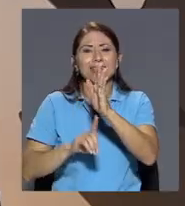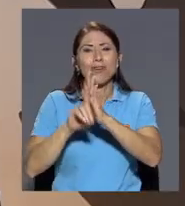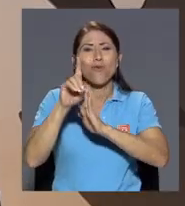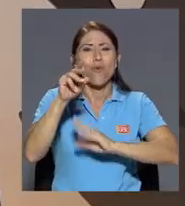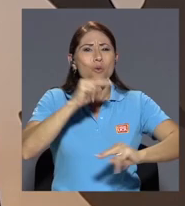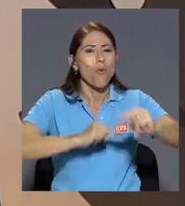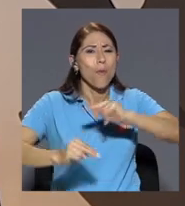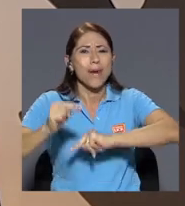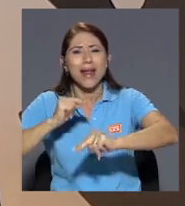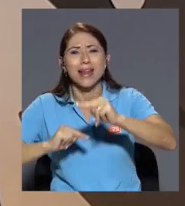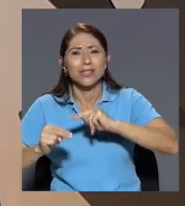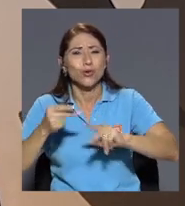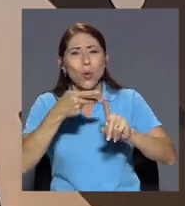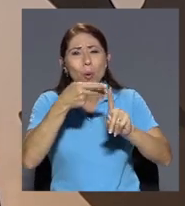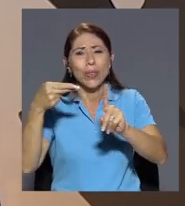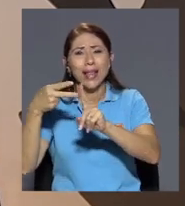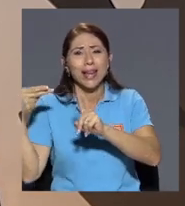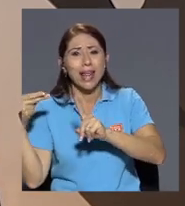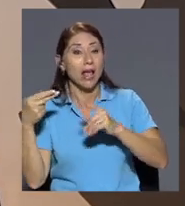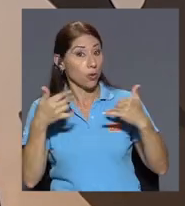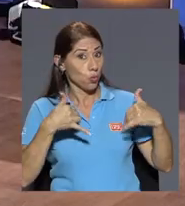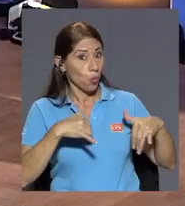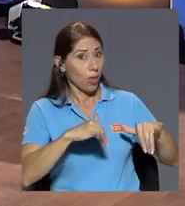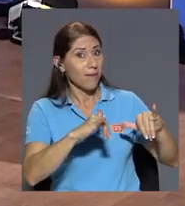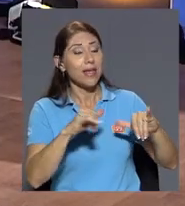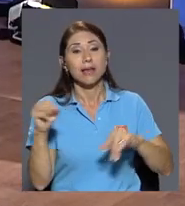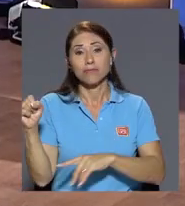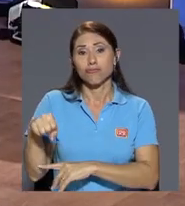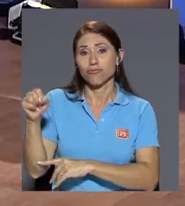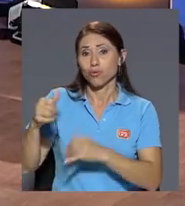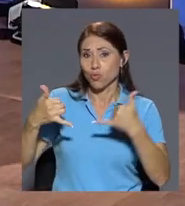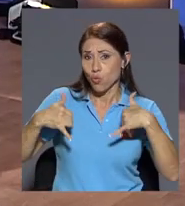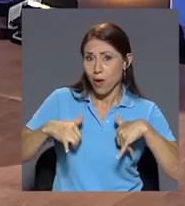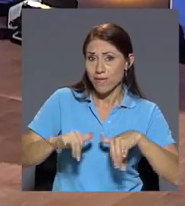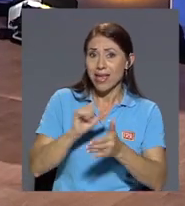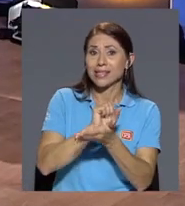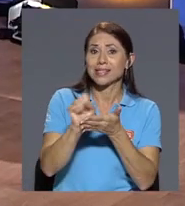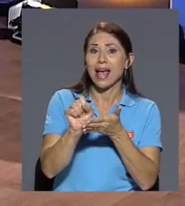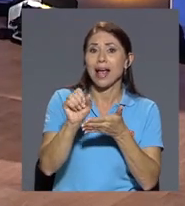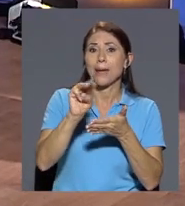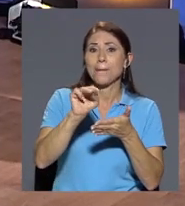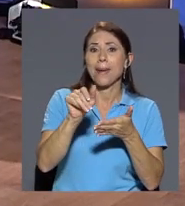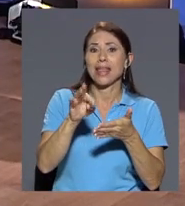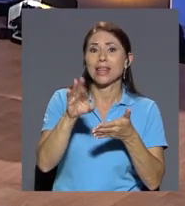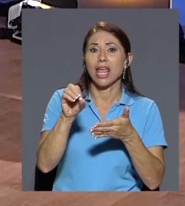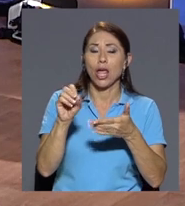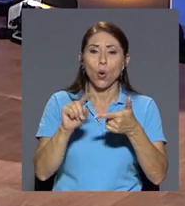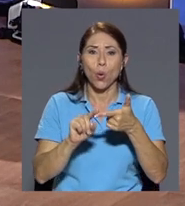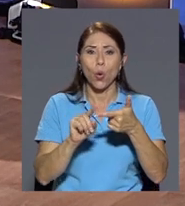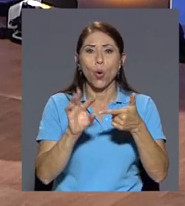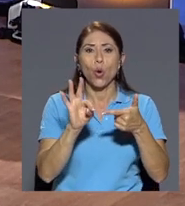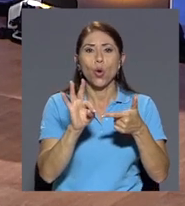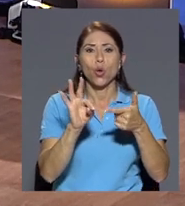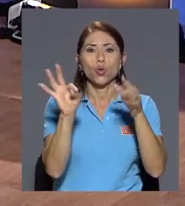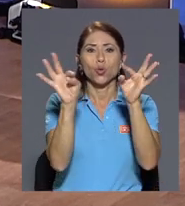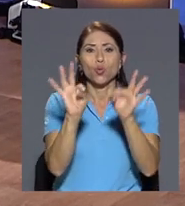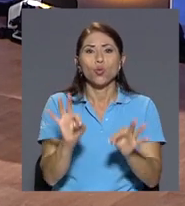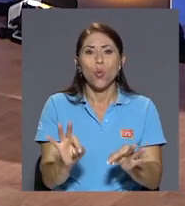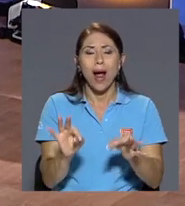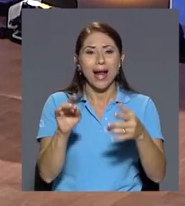de hotelería todavía hay muchas quintas siempre mantiene esa vocación San Mateo Turubar todo ese sector ahora